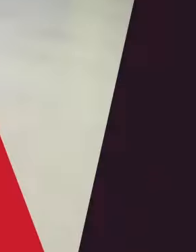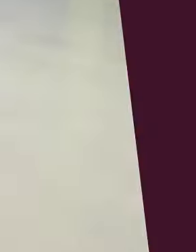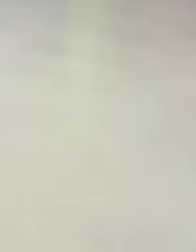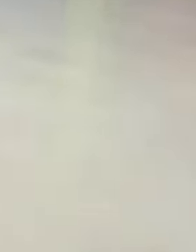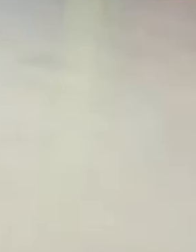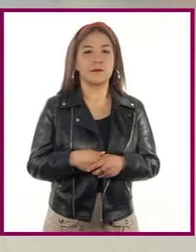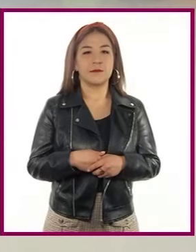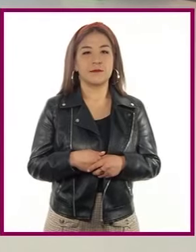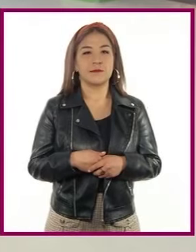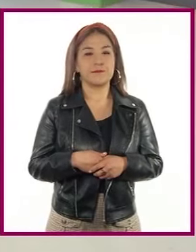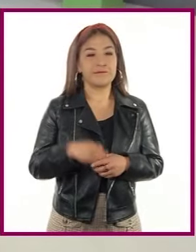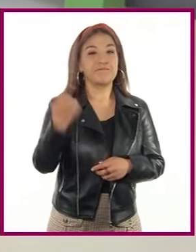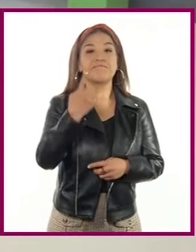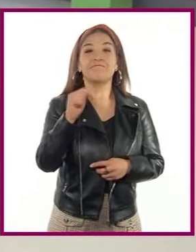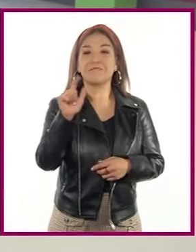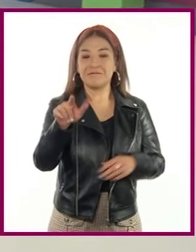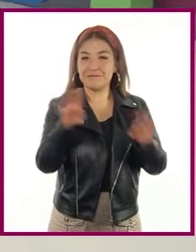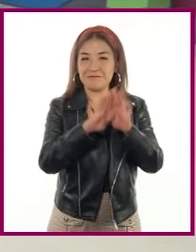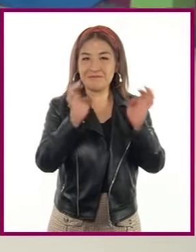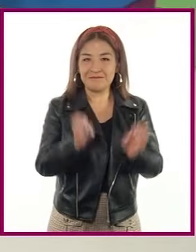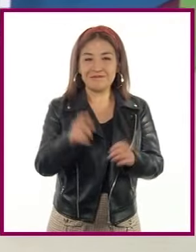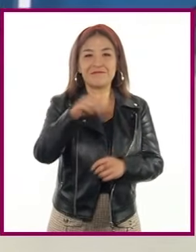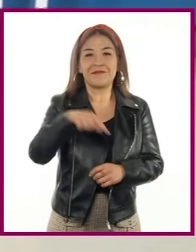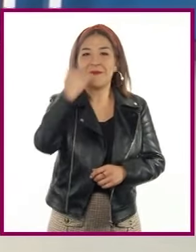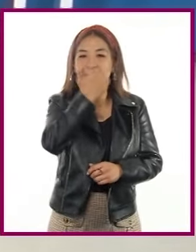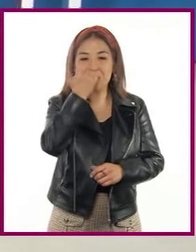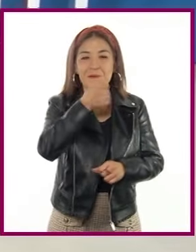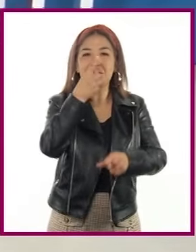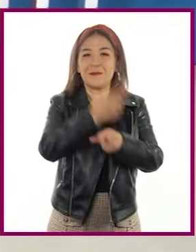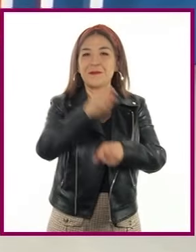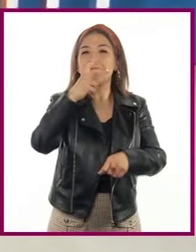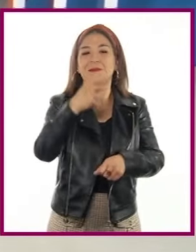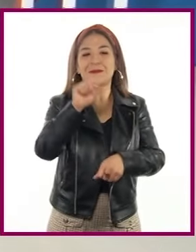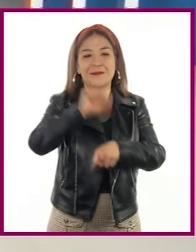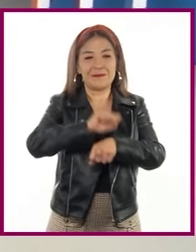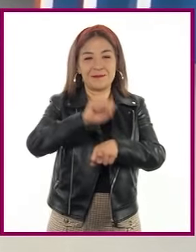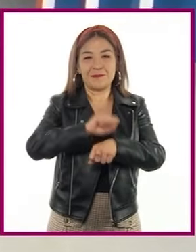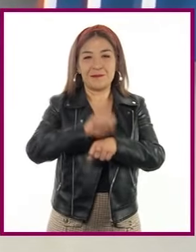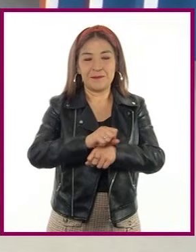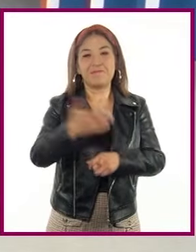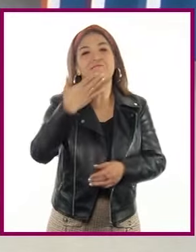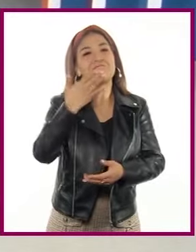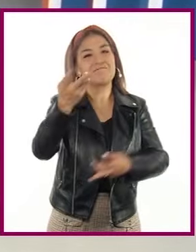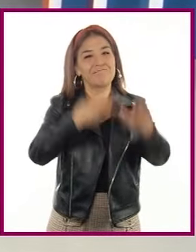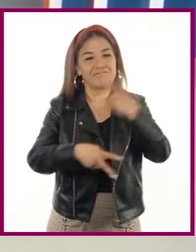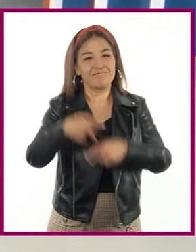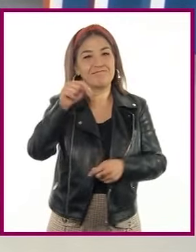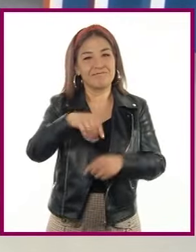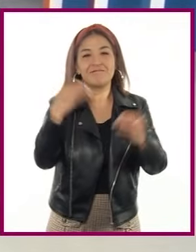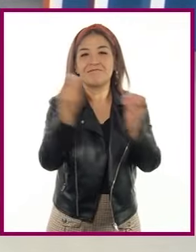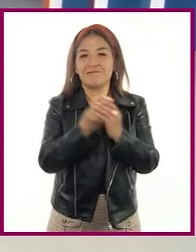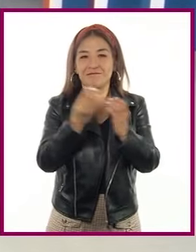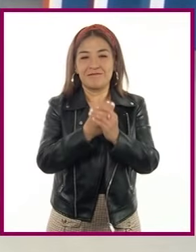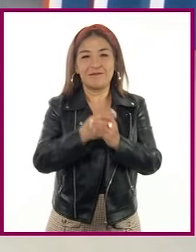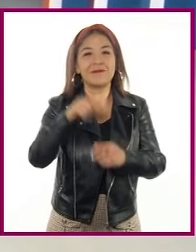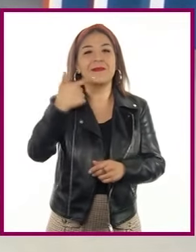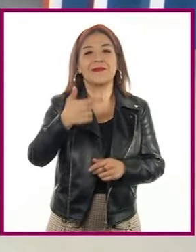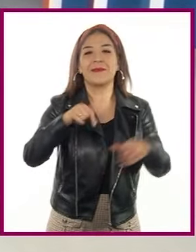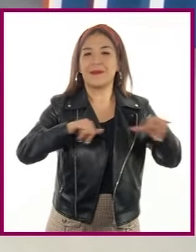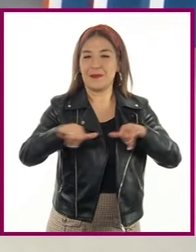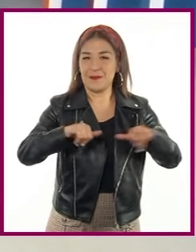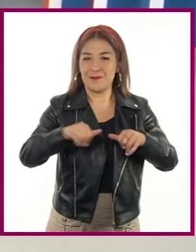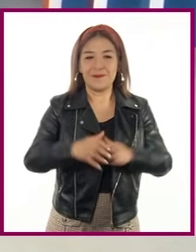¿Qué tal? ¿Cómo están, alumnas y alumnos de primer grado de secundaria? Les damos la más cordial bienvenida a esta sesión de geografía.